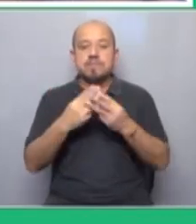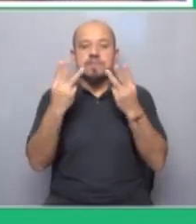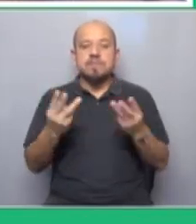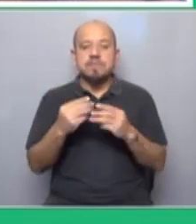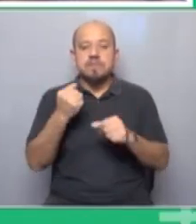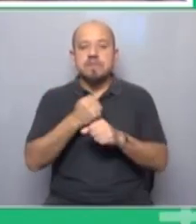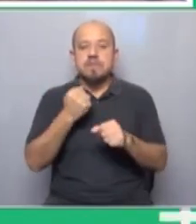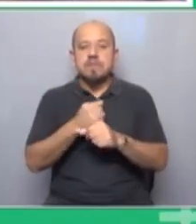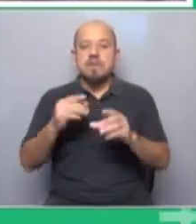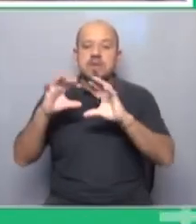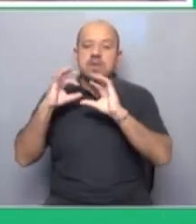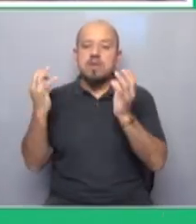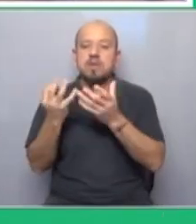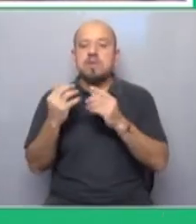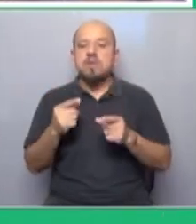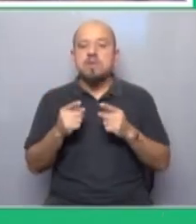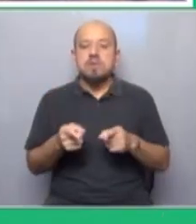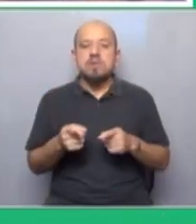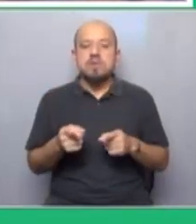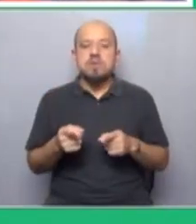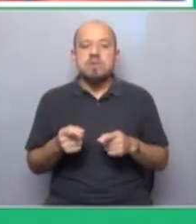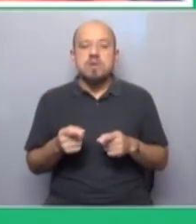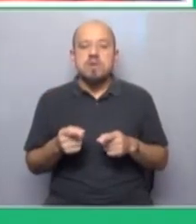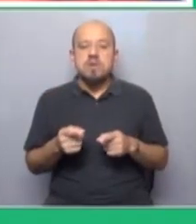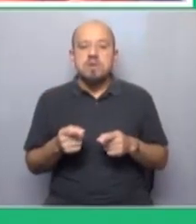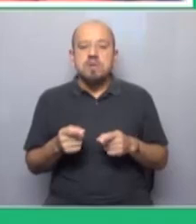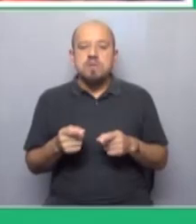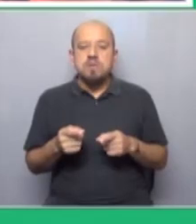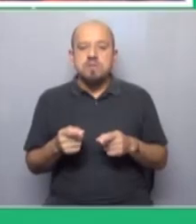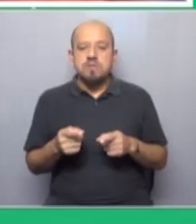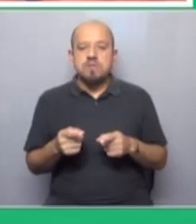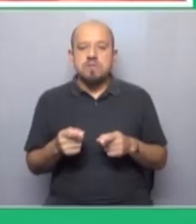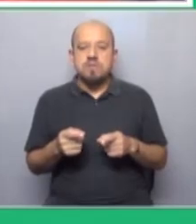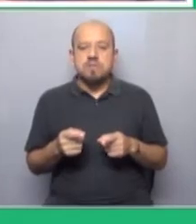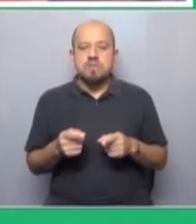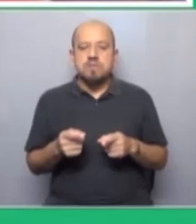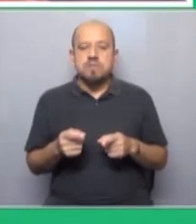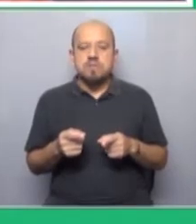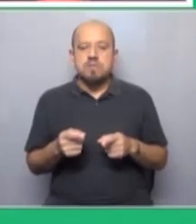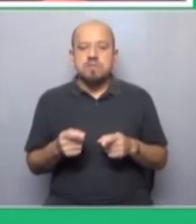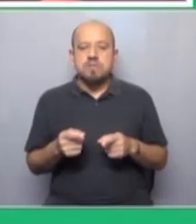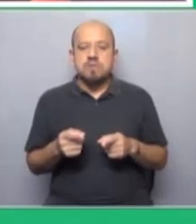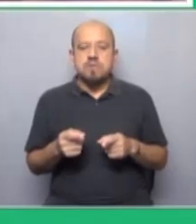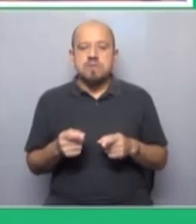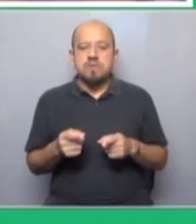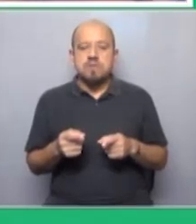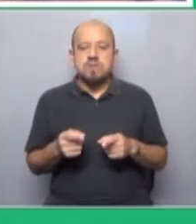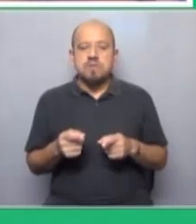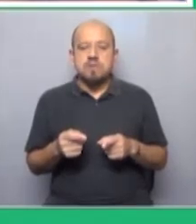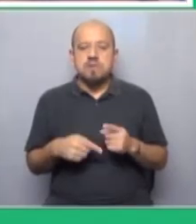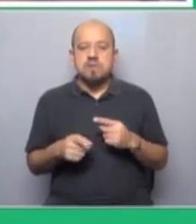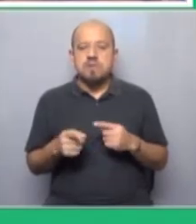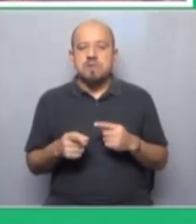clase obrera global. Y solo termino tu pregunta, responder a tu pregunta con una sola